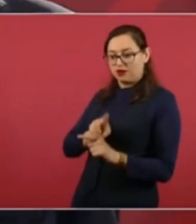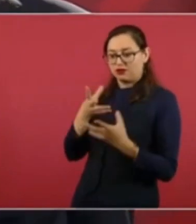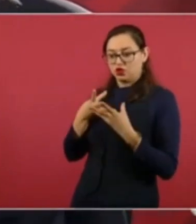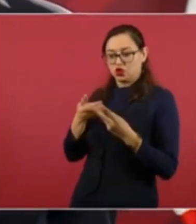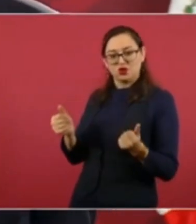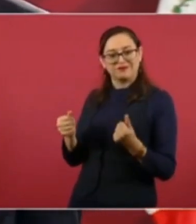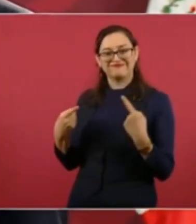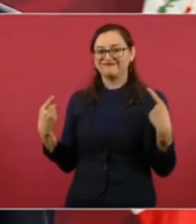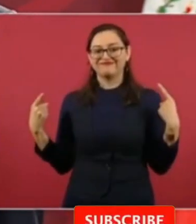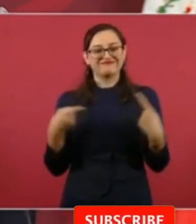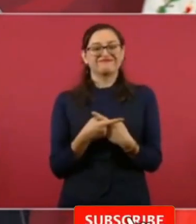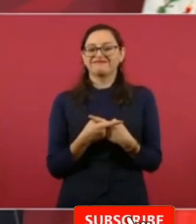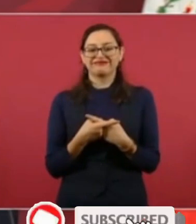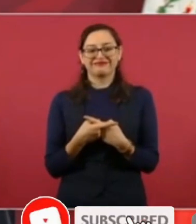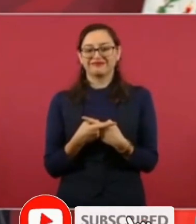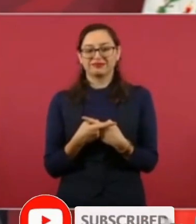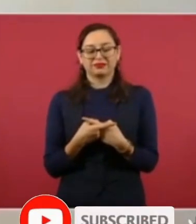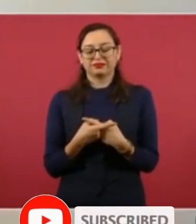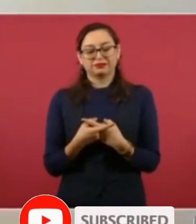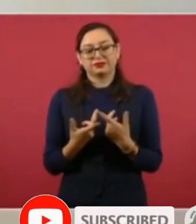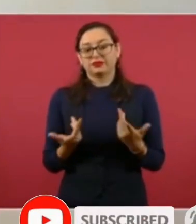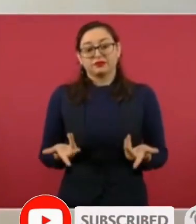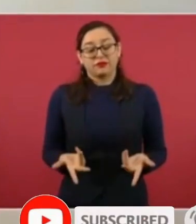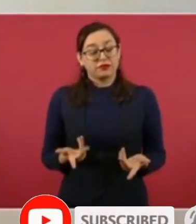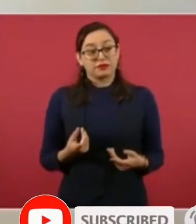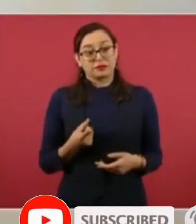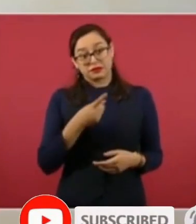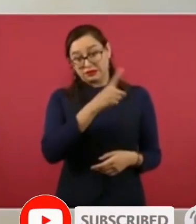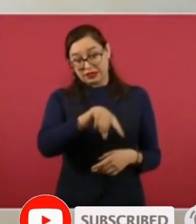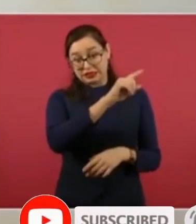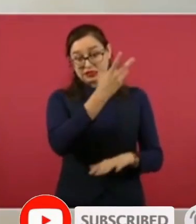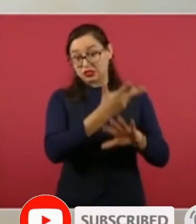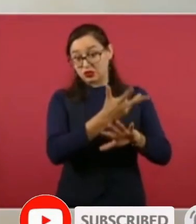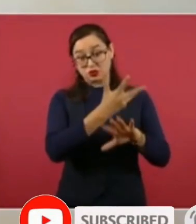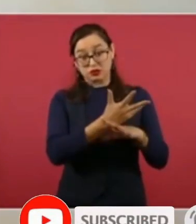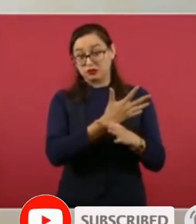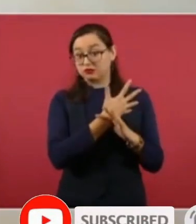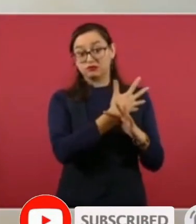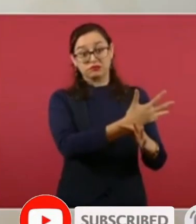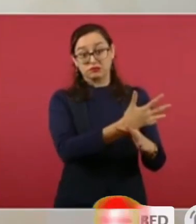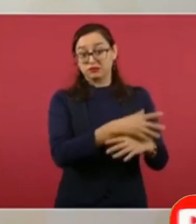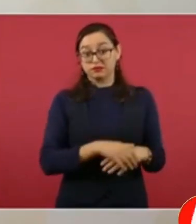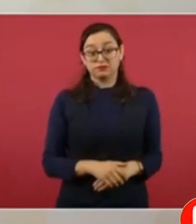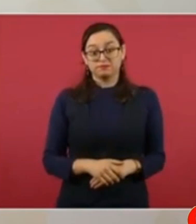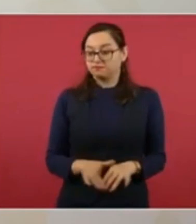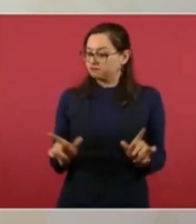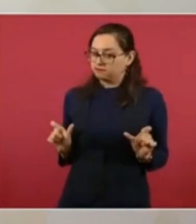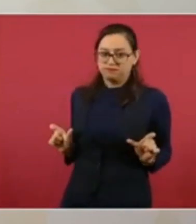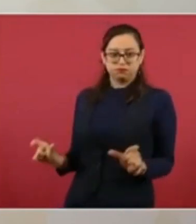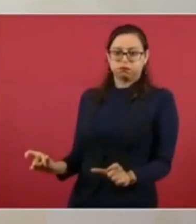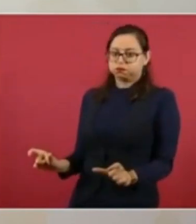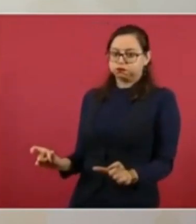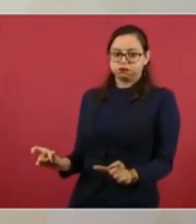están convencidos de que lo que se tiene que hacer en Centroamérica es